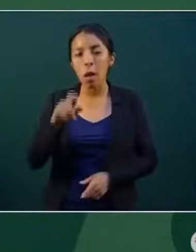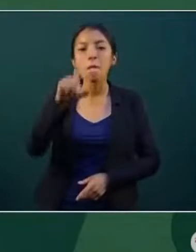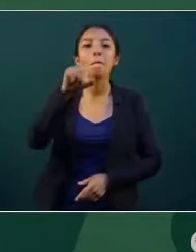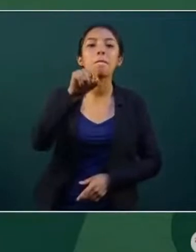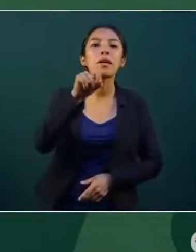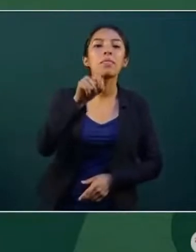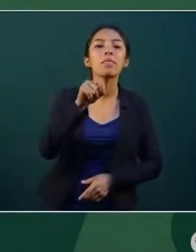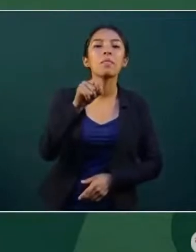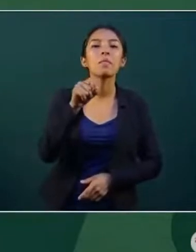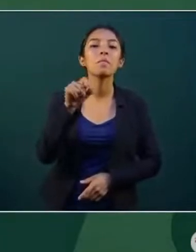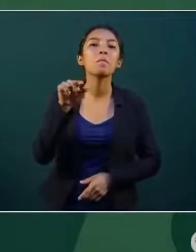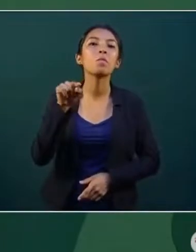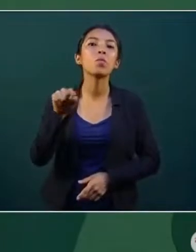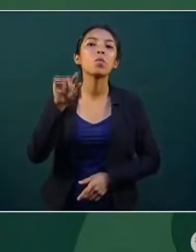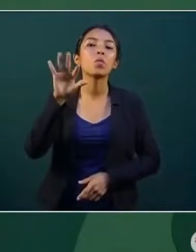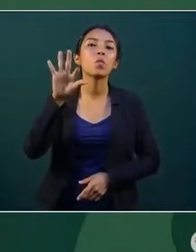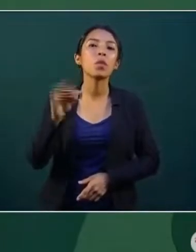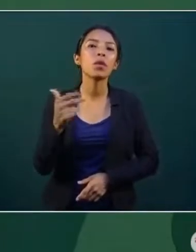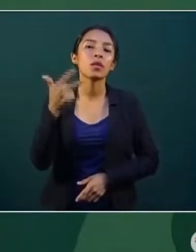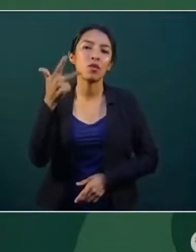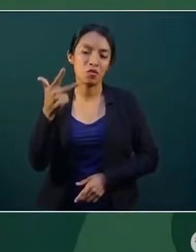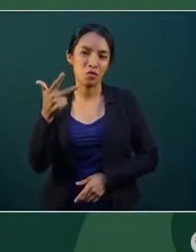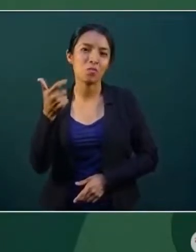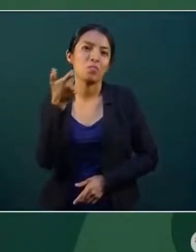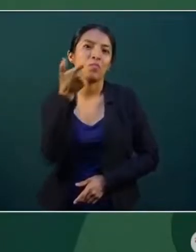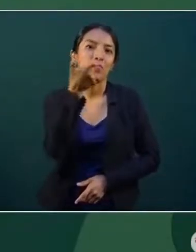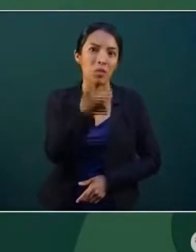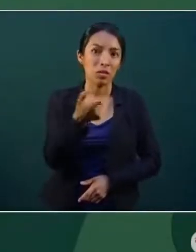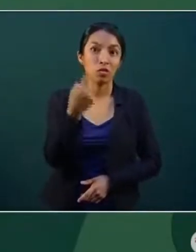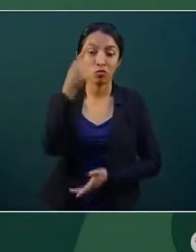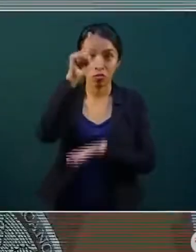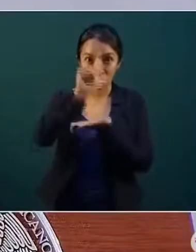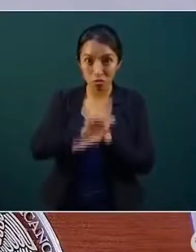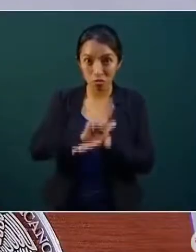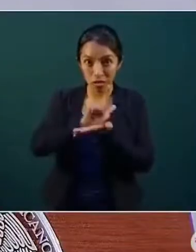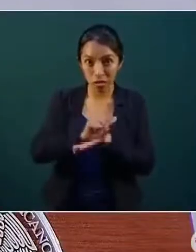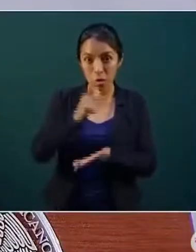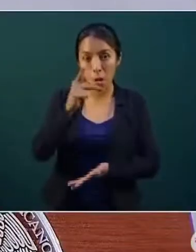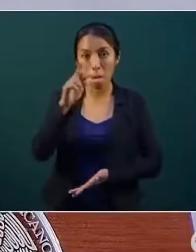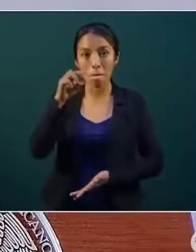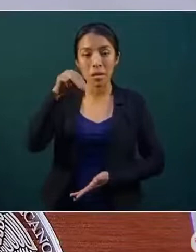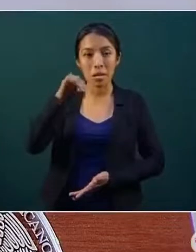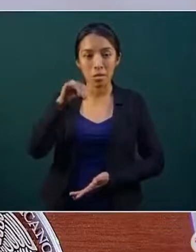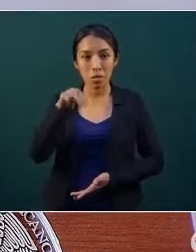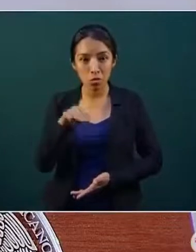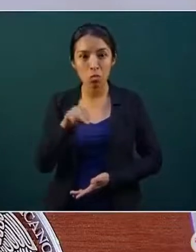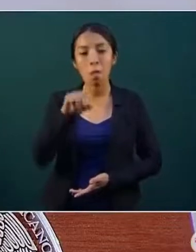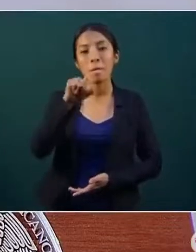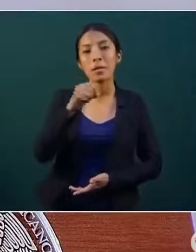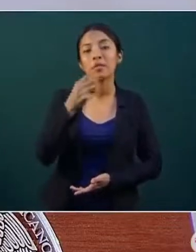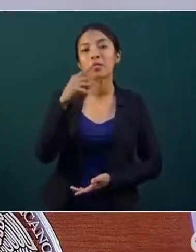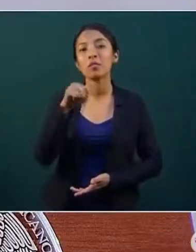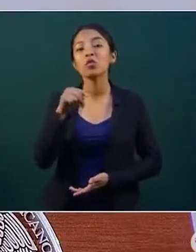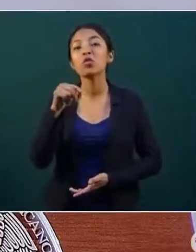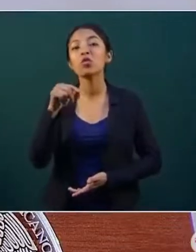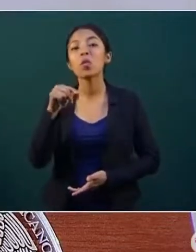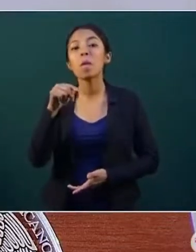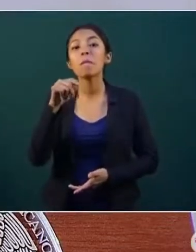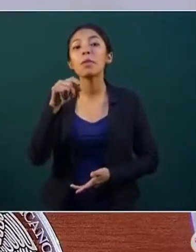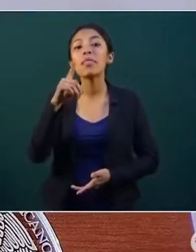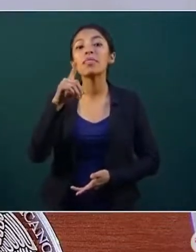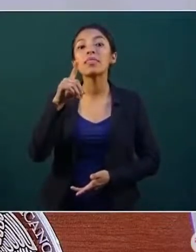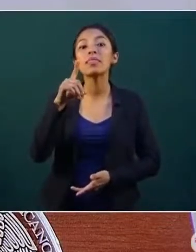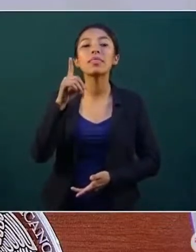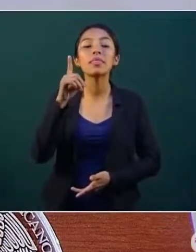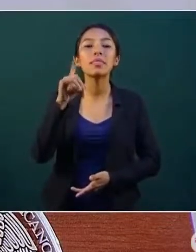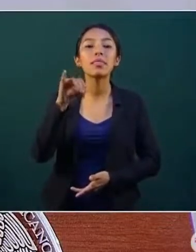48 centavos por litro, la premium de 22 pesos con 33 centavos por litro y el diésel de 21 pesos con